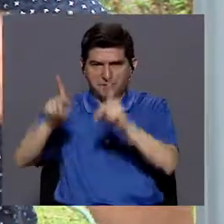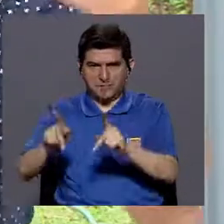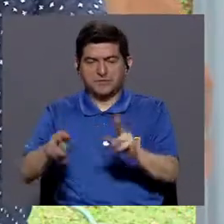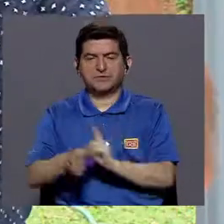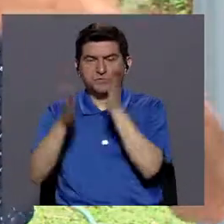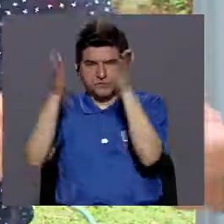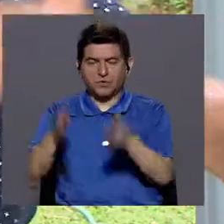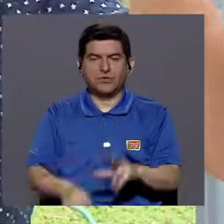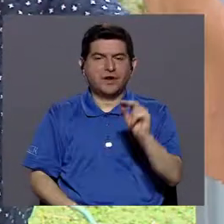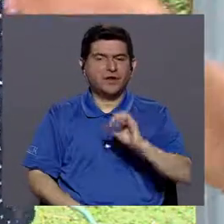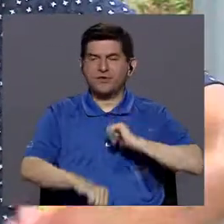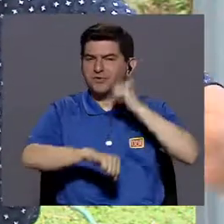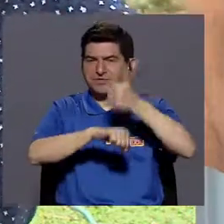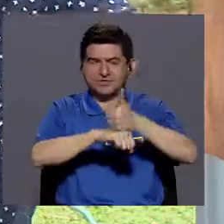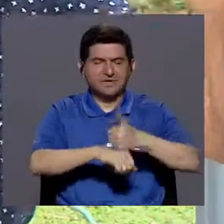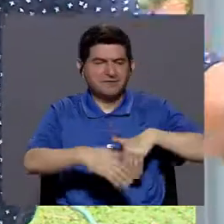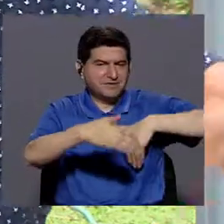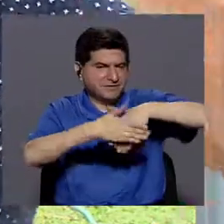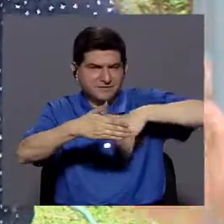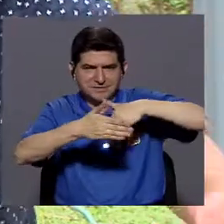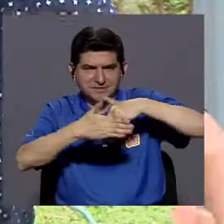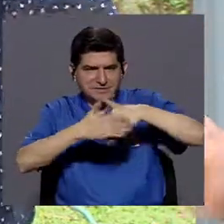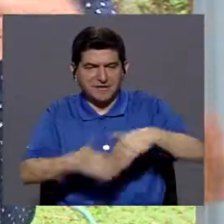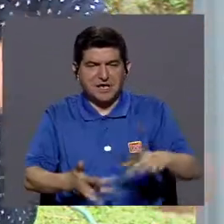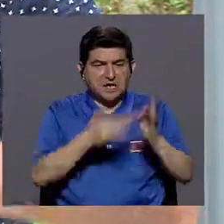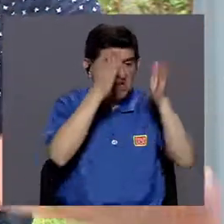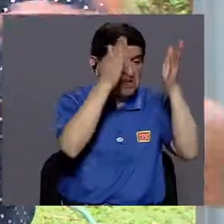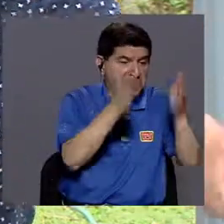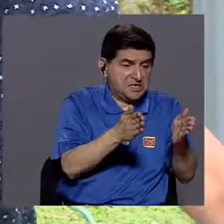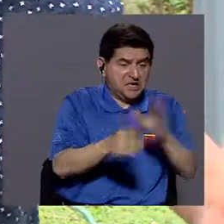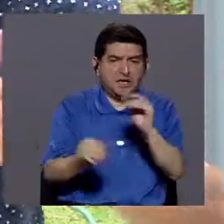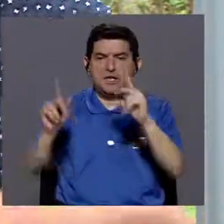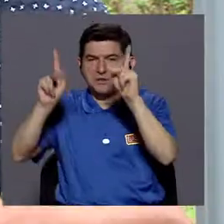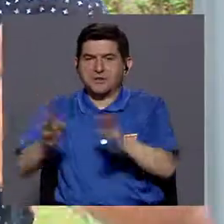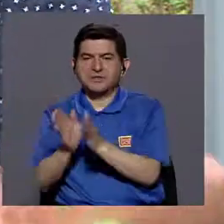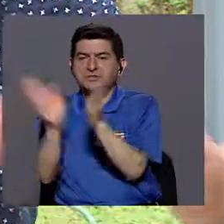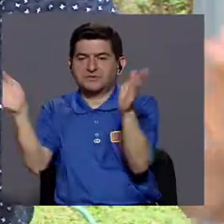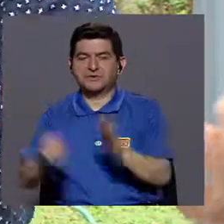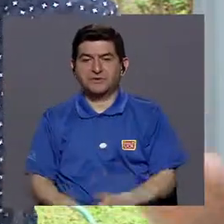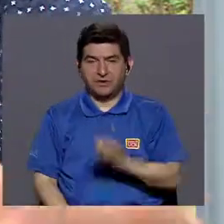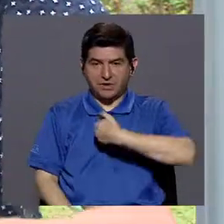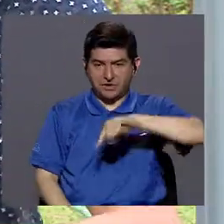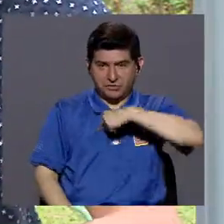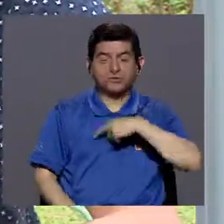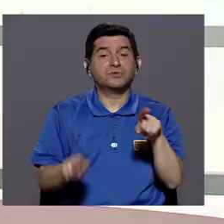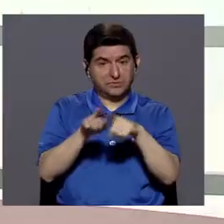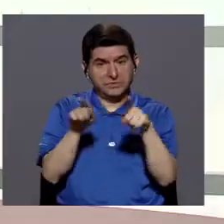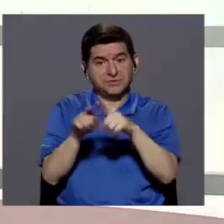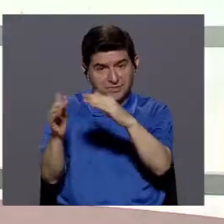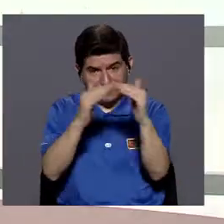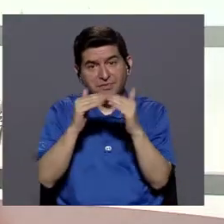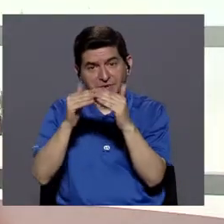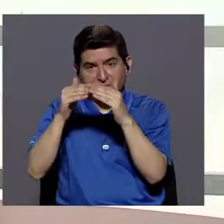No debemos crear paredes entre especialistas y el público, ¿verdad? Porque nosotros somos el público, además.